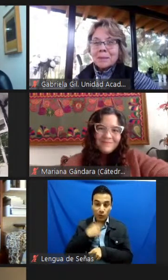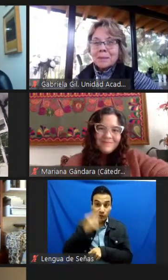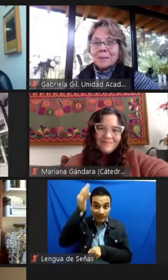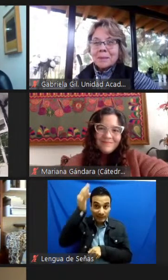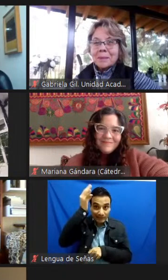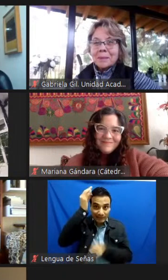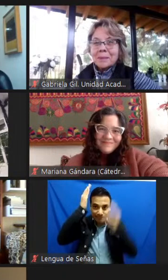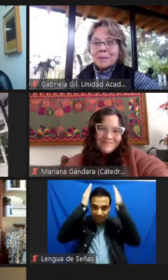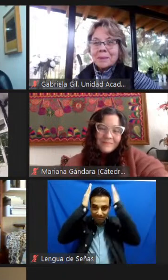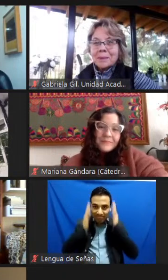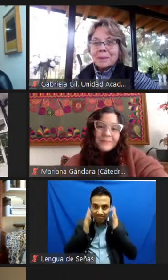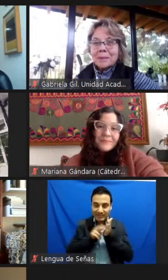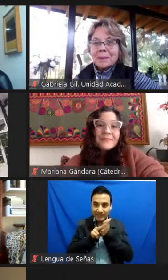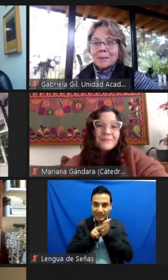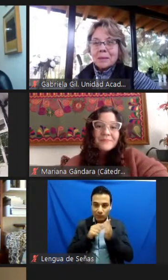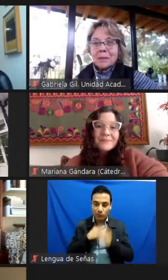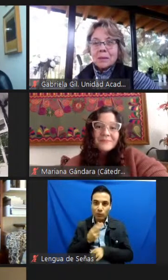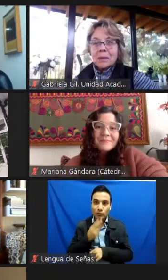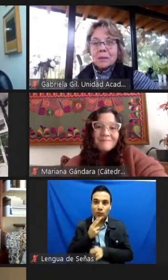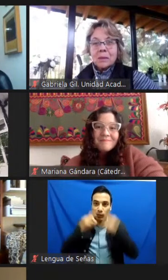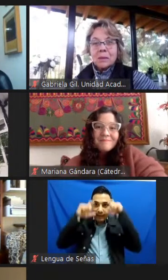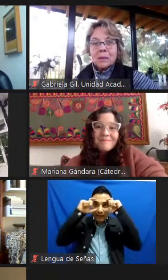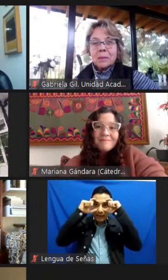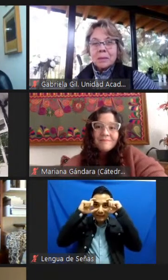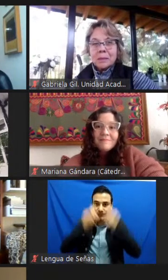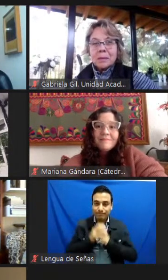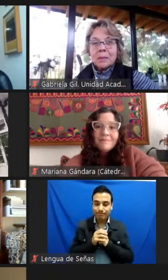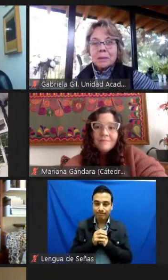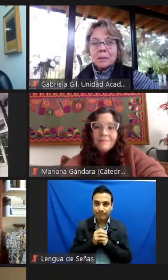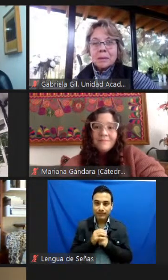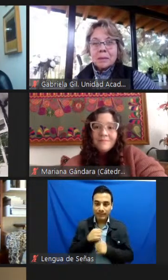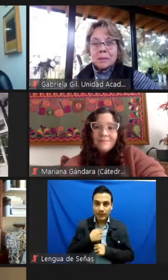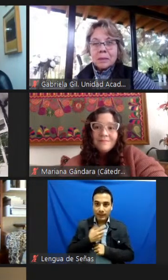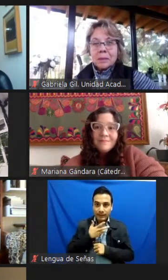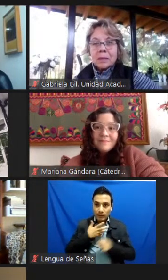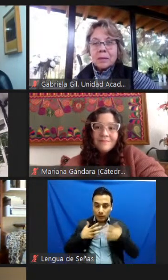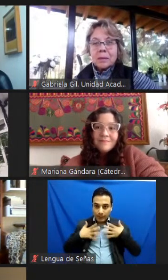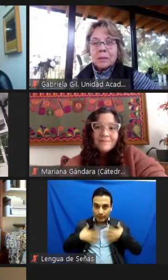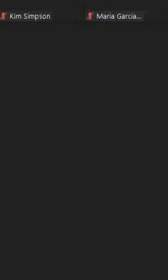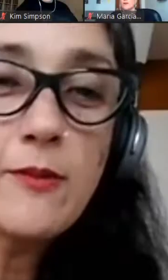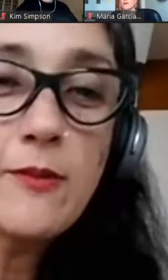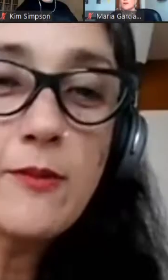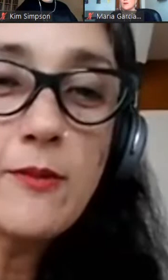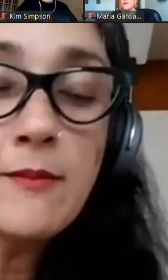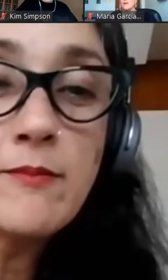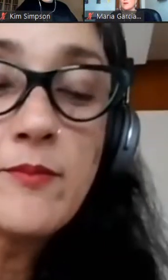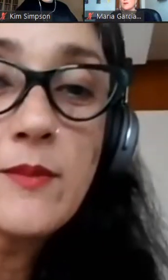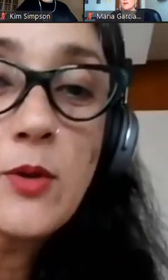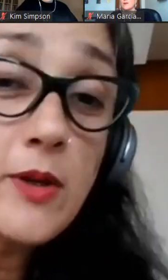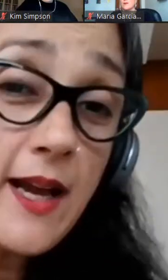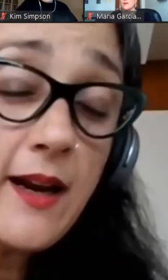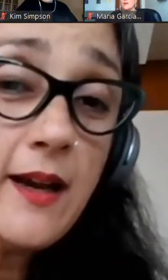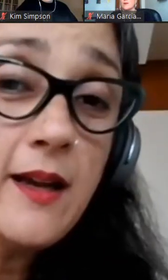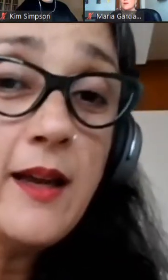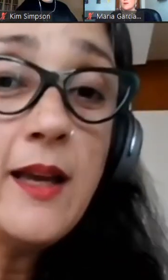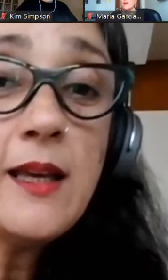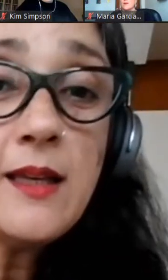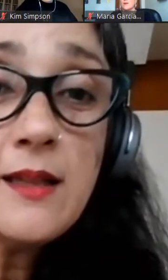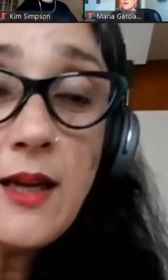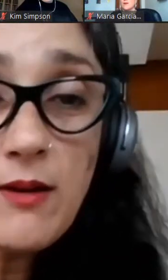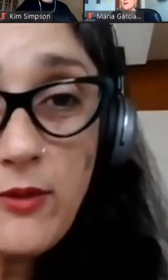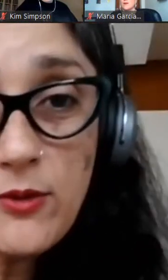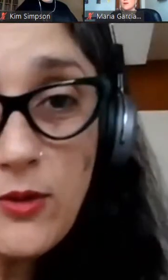usando unas gafas. Tengo una camisa de cuadros roja con negra